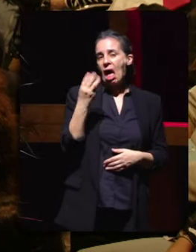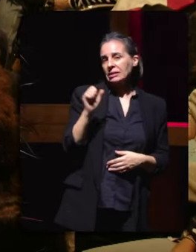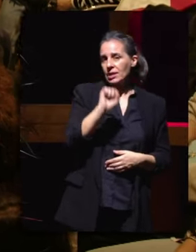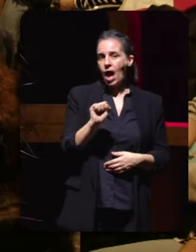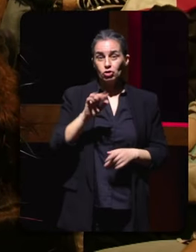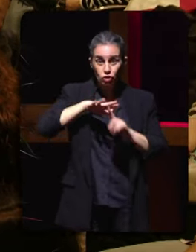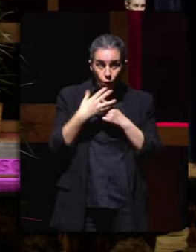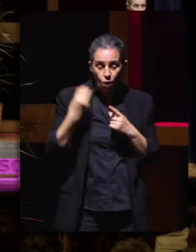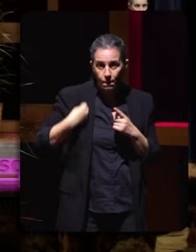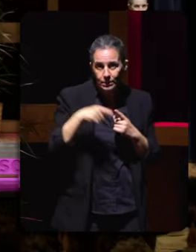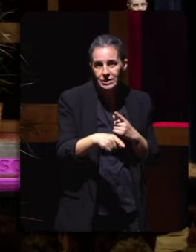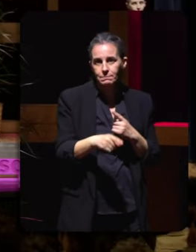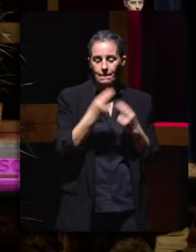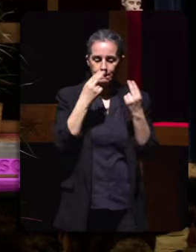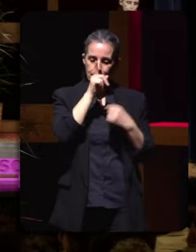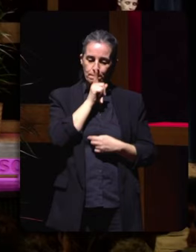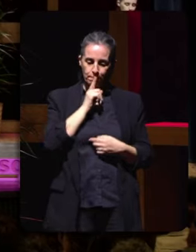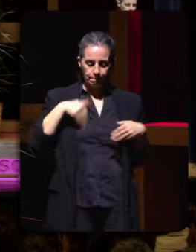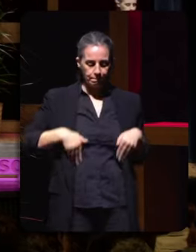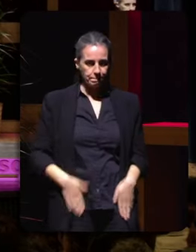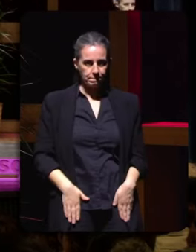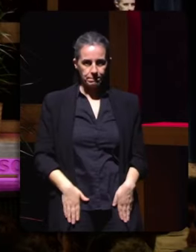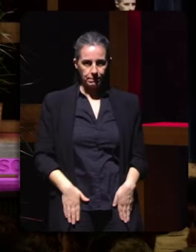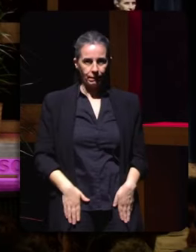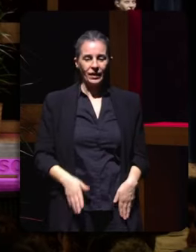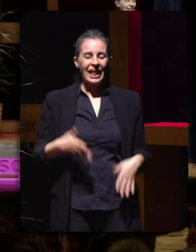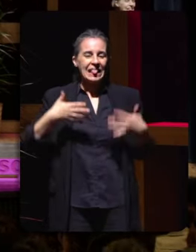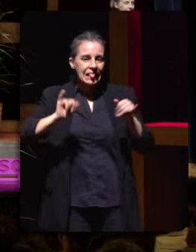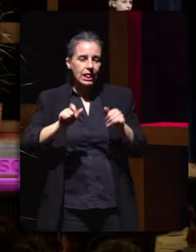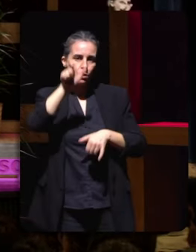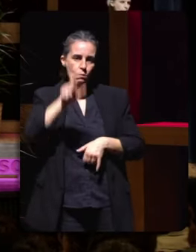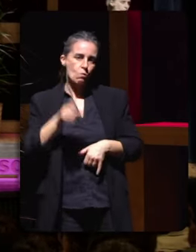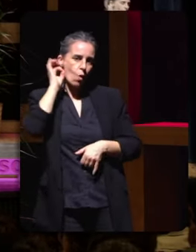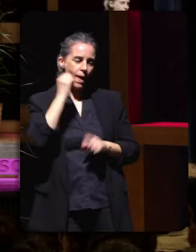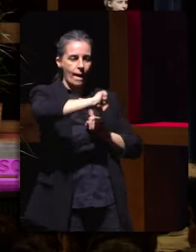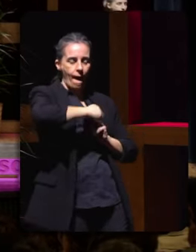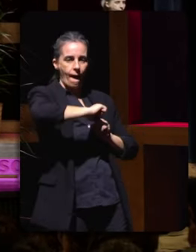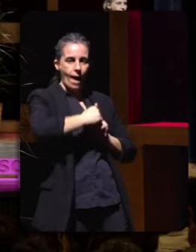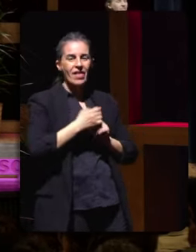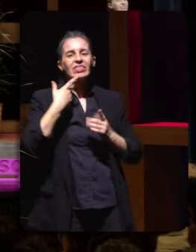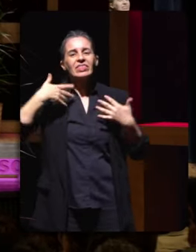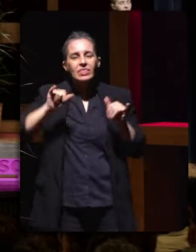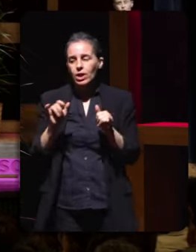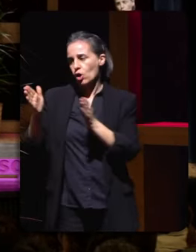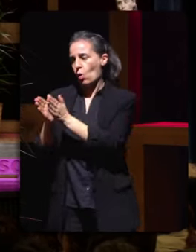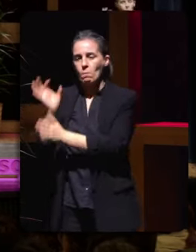probablemente non se denunciara nin por parte da que recibía o acoso nin por parte de ninguna compañera selle restaría